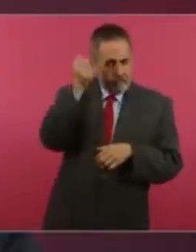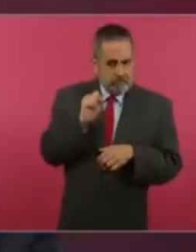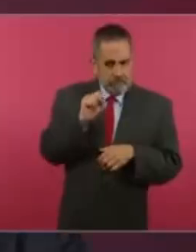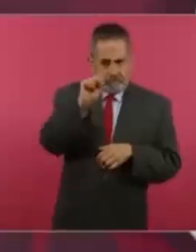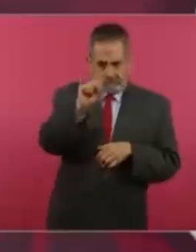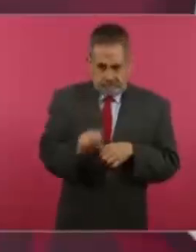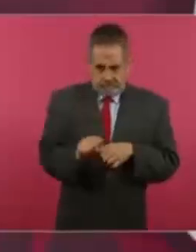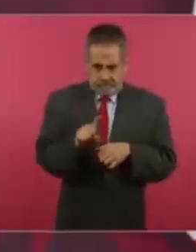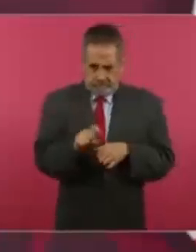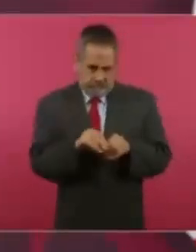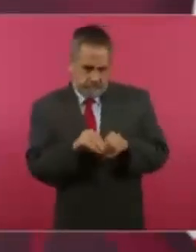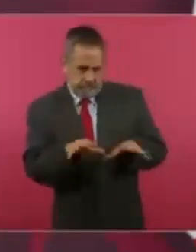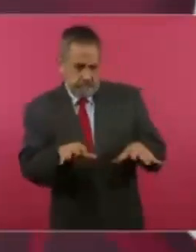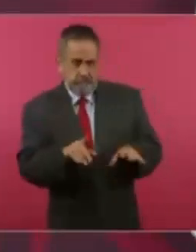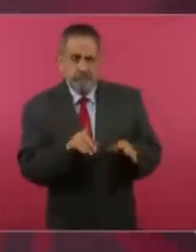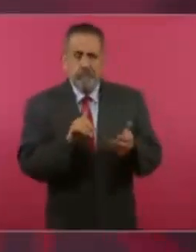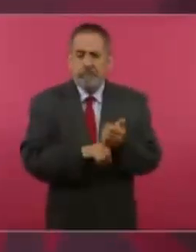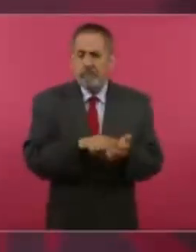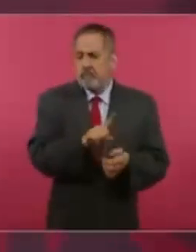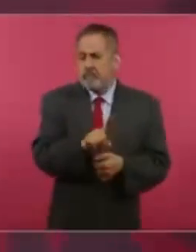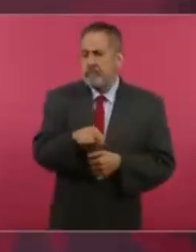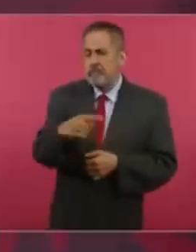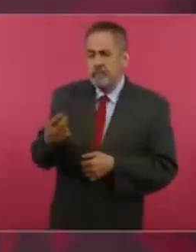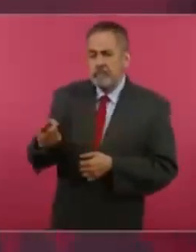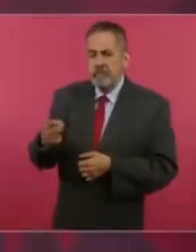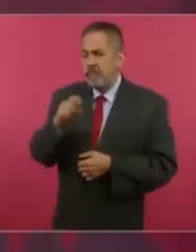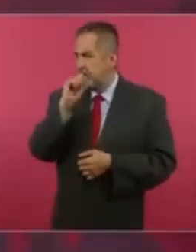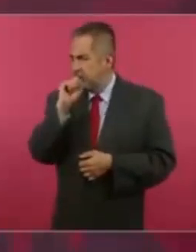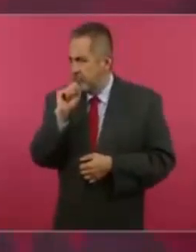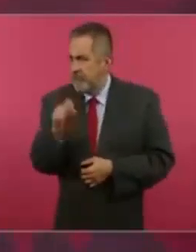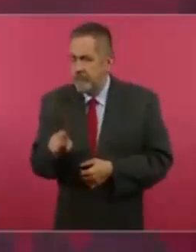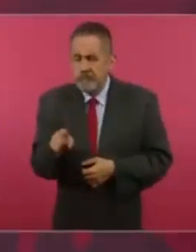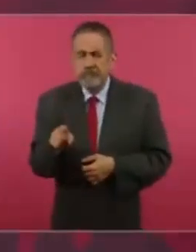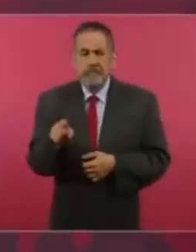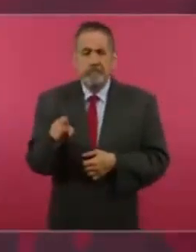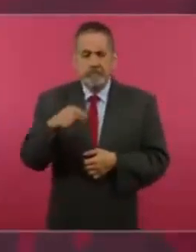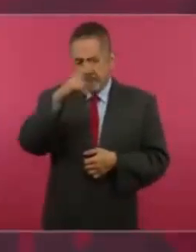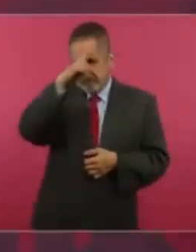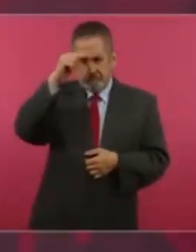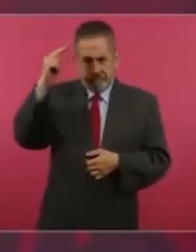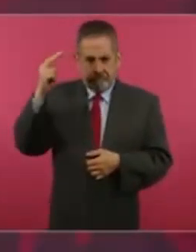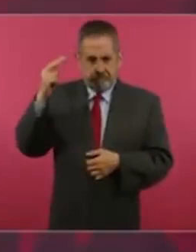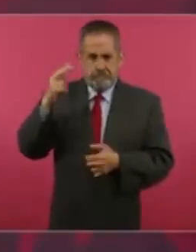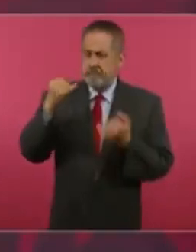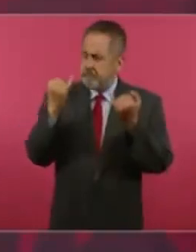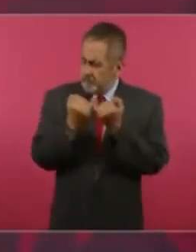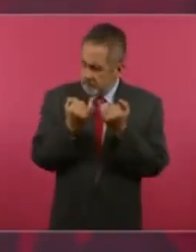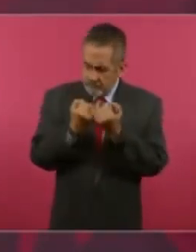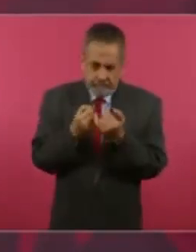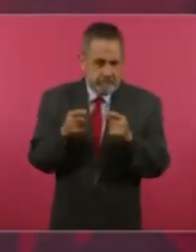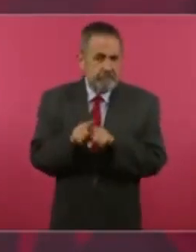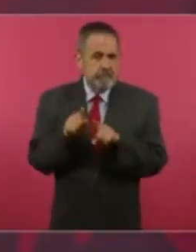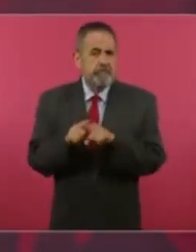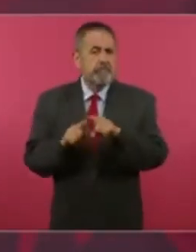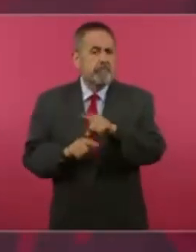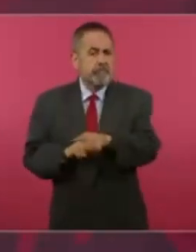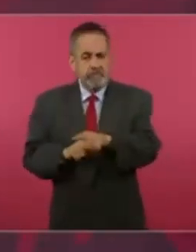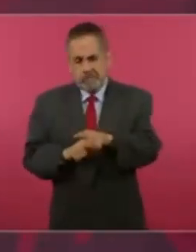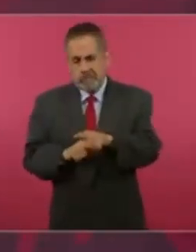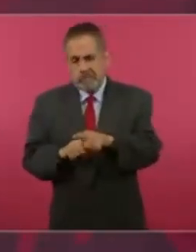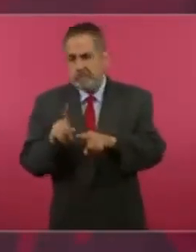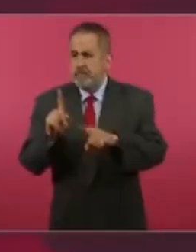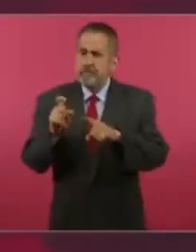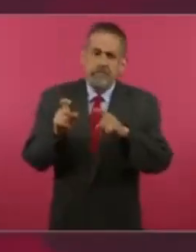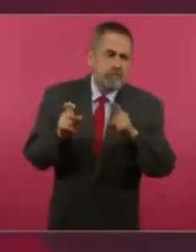Lo mismo en el caso de Nayarit, con todo un